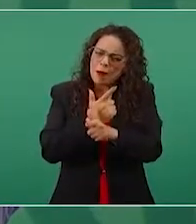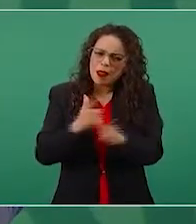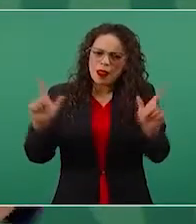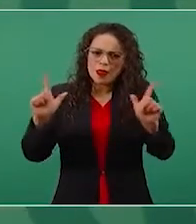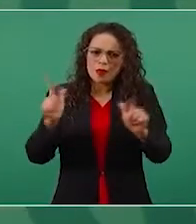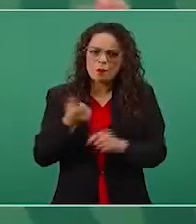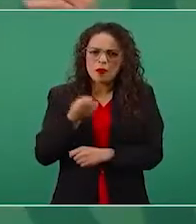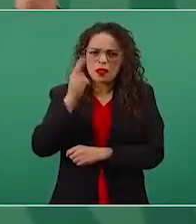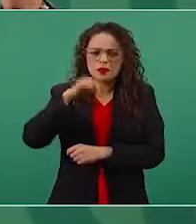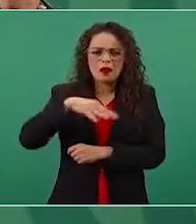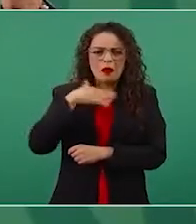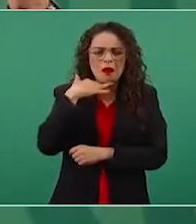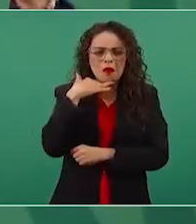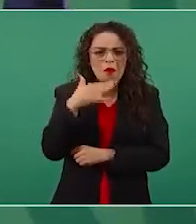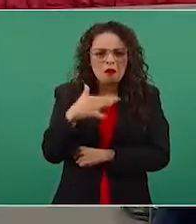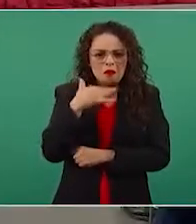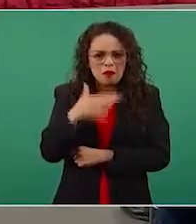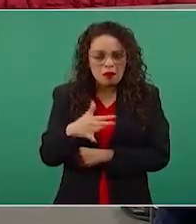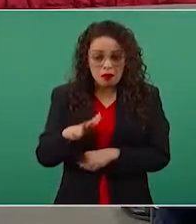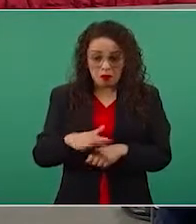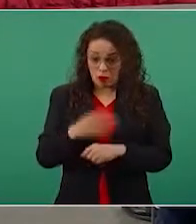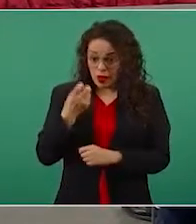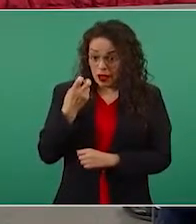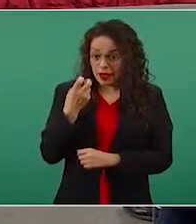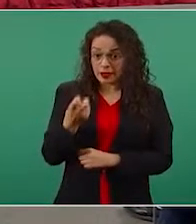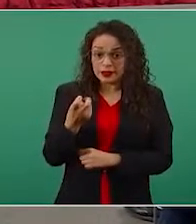porque eso va a ser algo